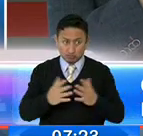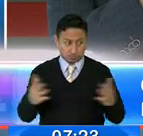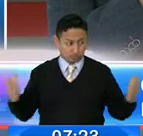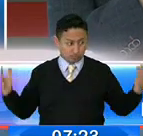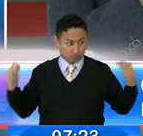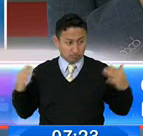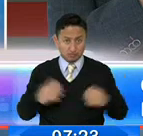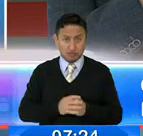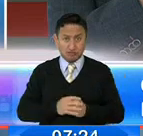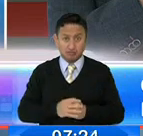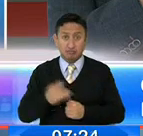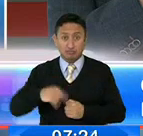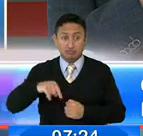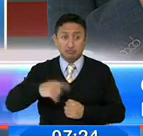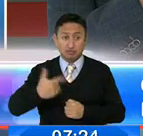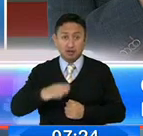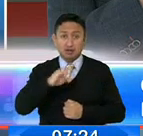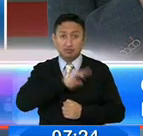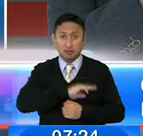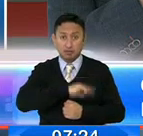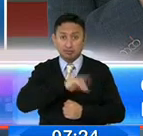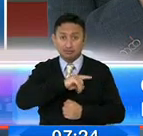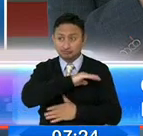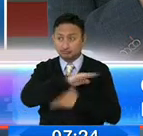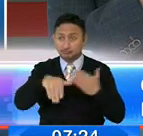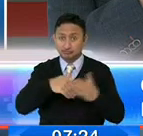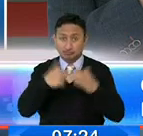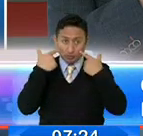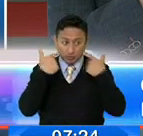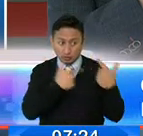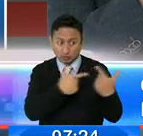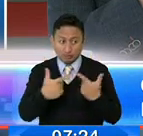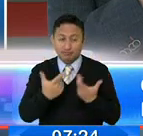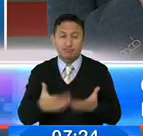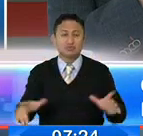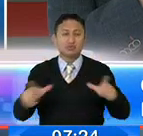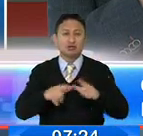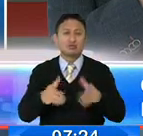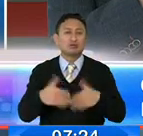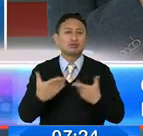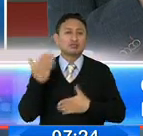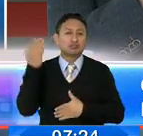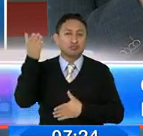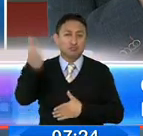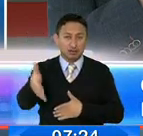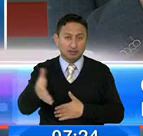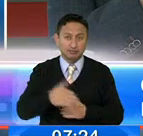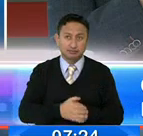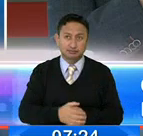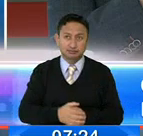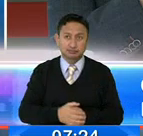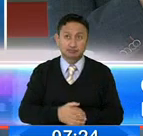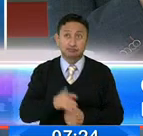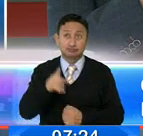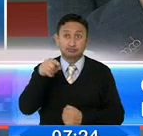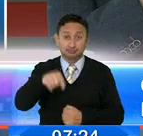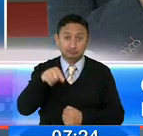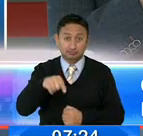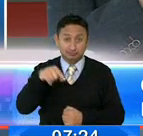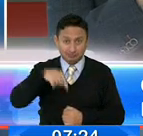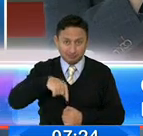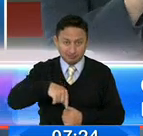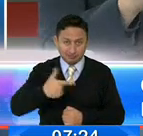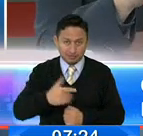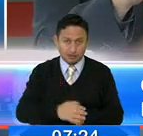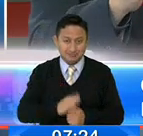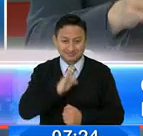administración zonal, que ya están ahorita haciendo un mapeo general para ver dónde se los puede colocar. Estamos eso. Eso es lo que tenemos que hacer.